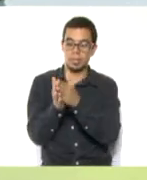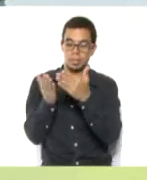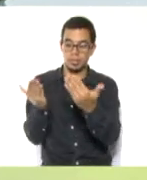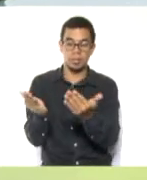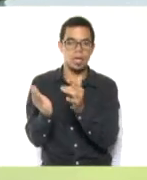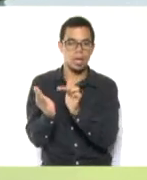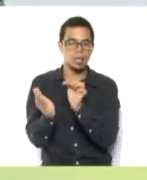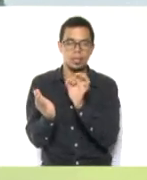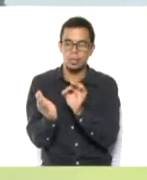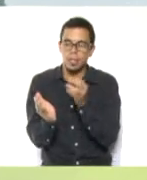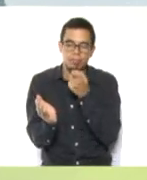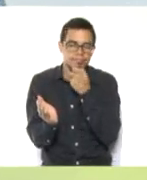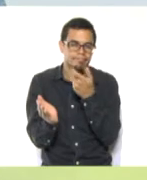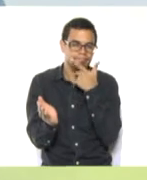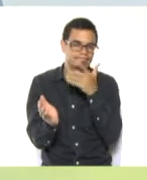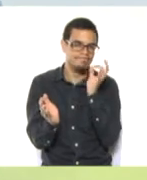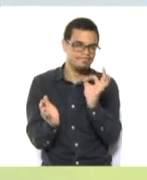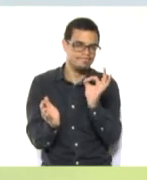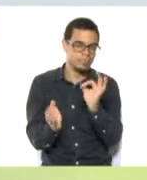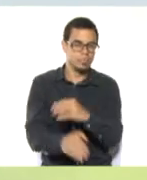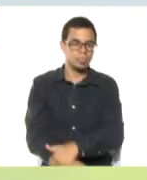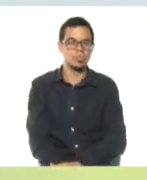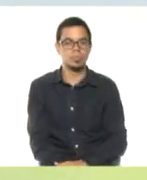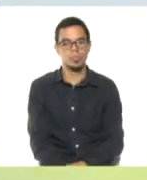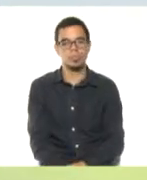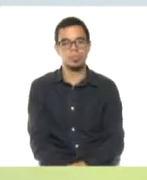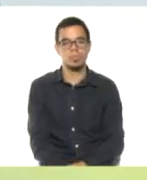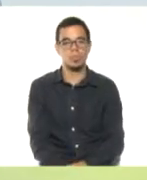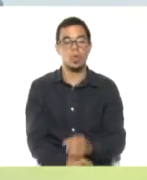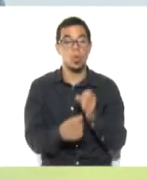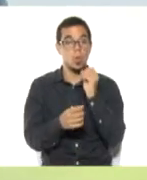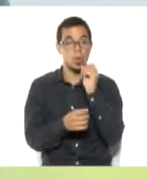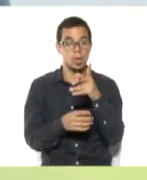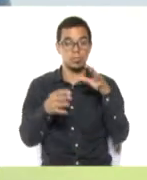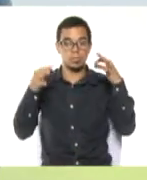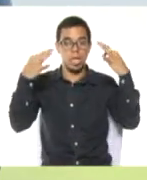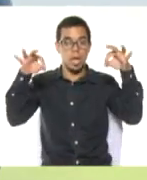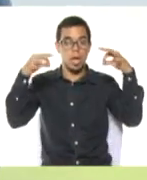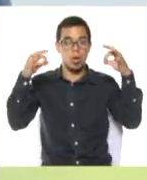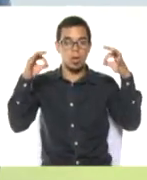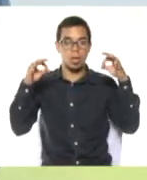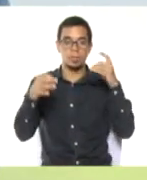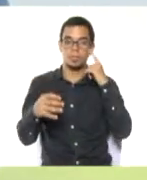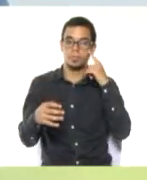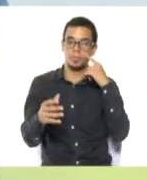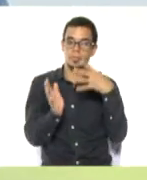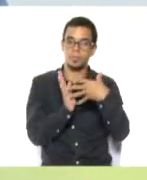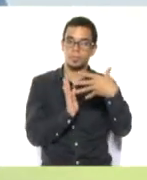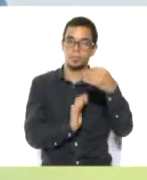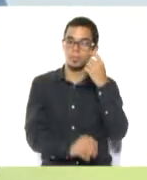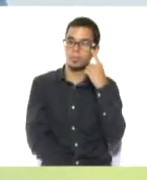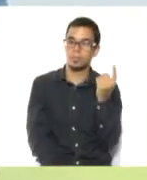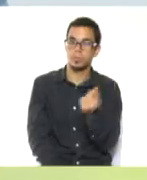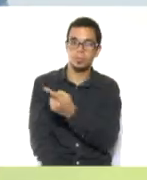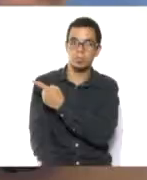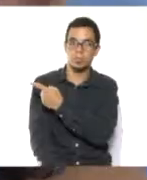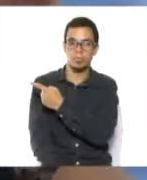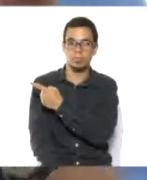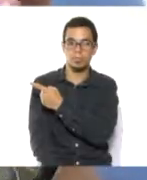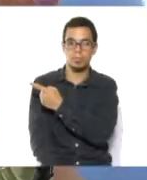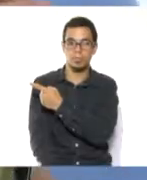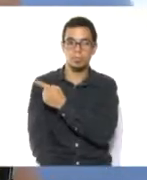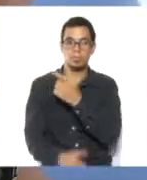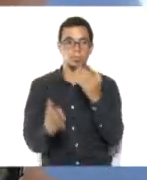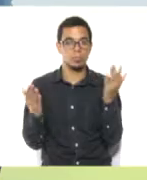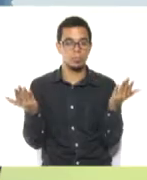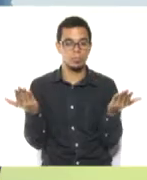Heiler, toma la hoja y te invito a doblarla a la mitad, de esta manera. La tenemos así y la